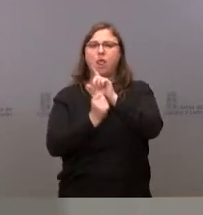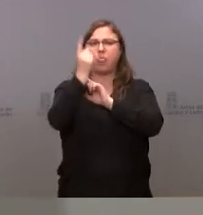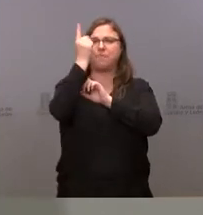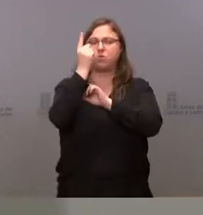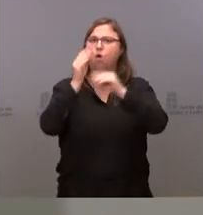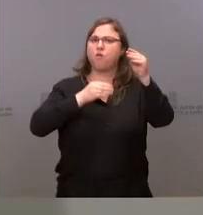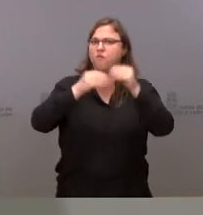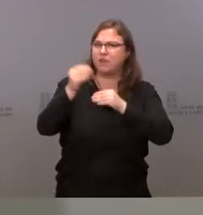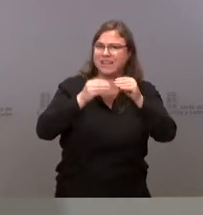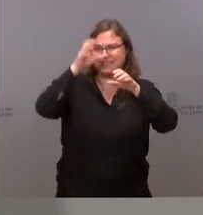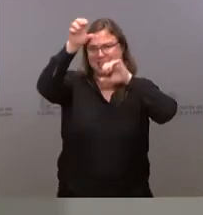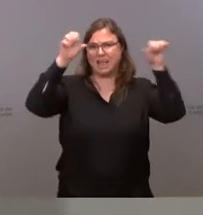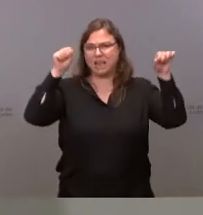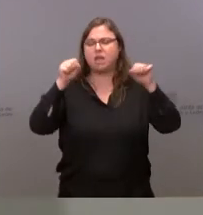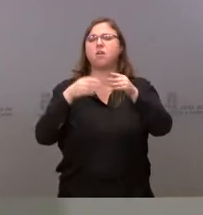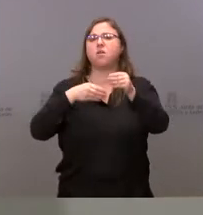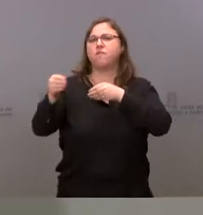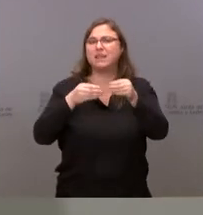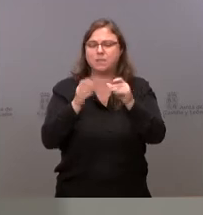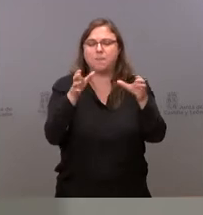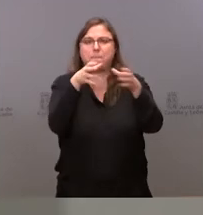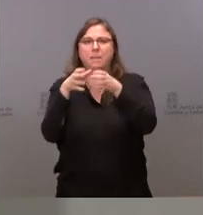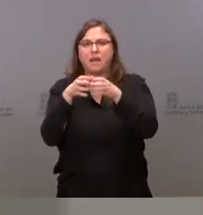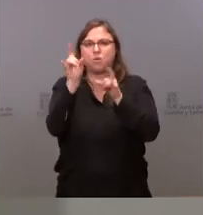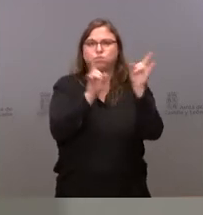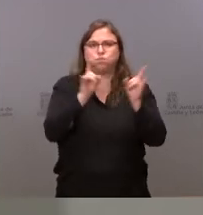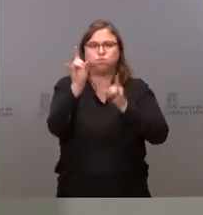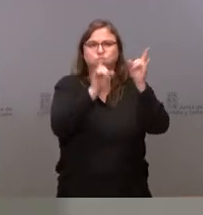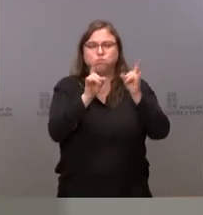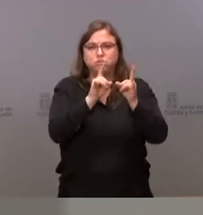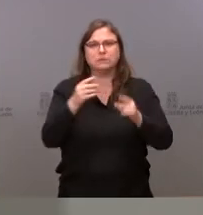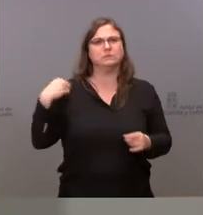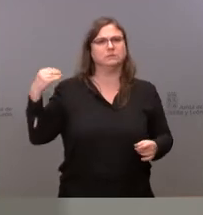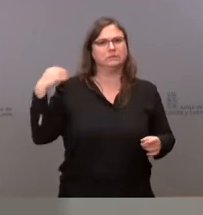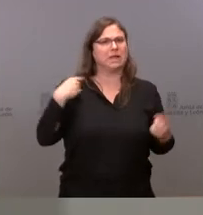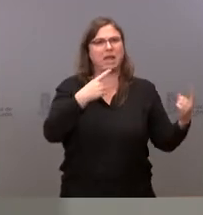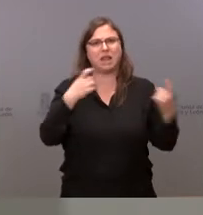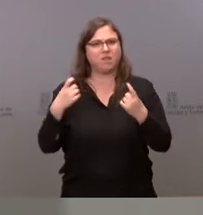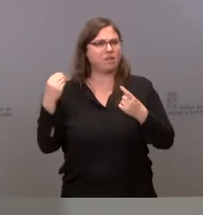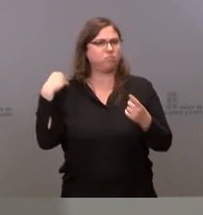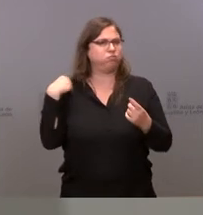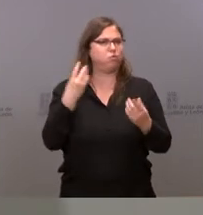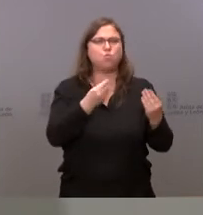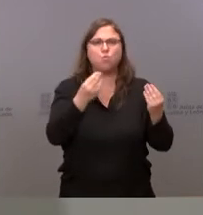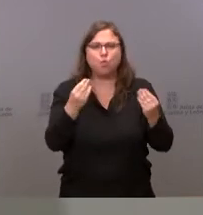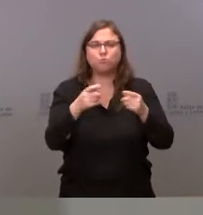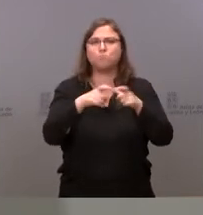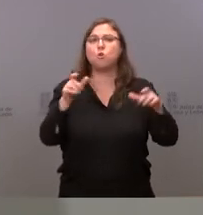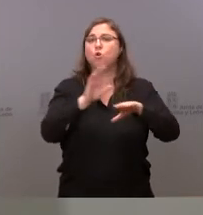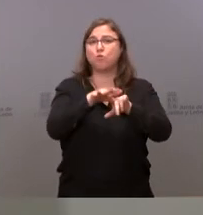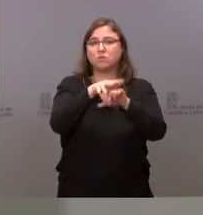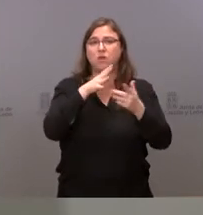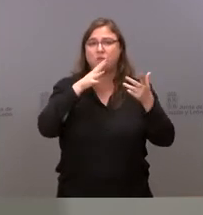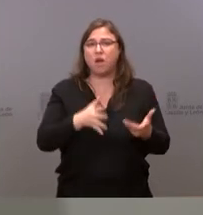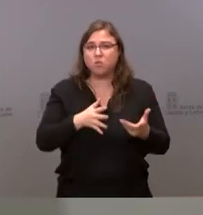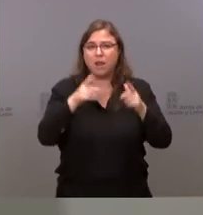fiable y de bajo coste para pequeños satélites. Se trata de una demanda muy creciente porque, lógicamente, en el escenario que abordamos